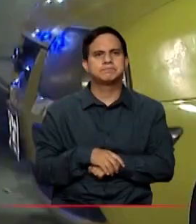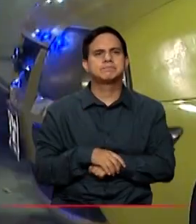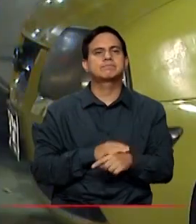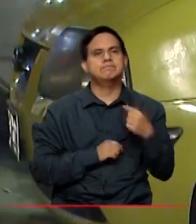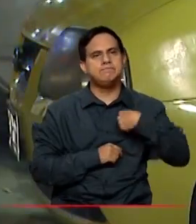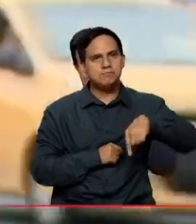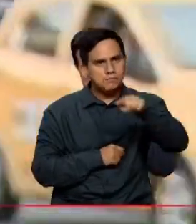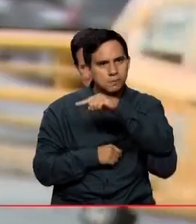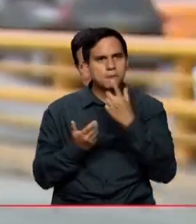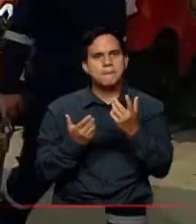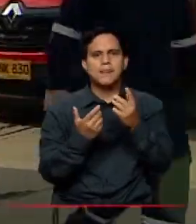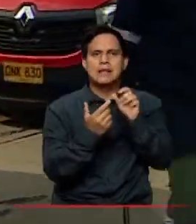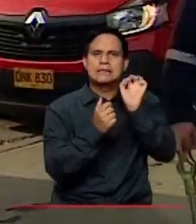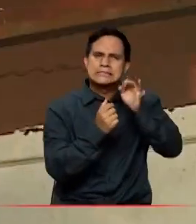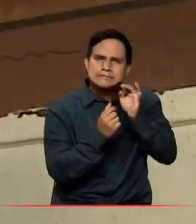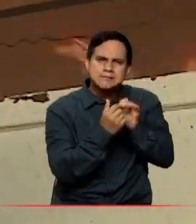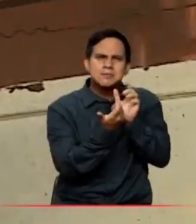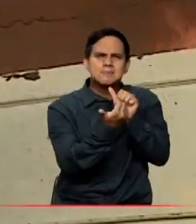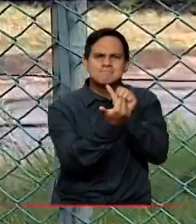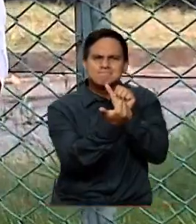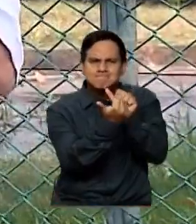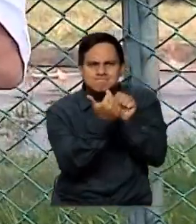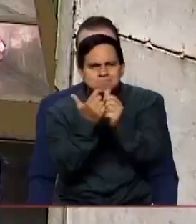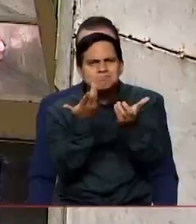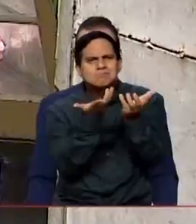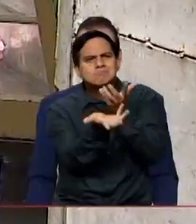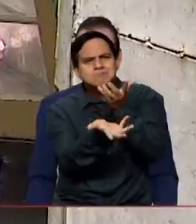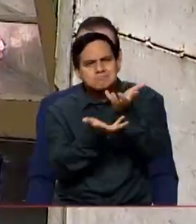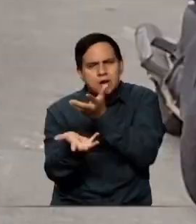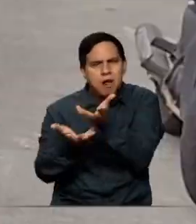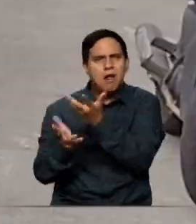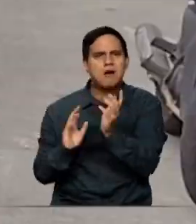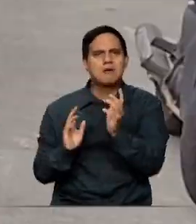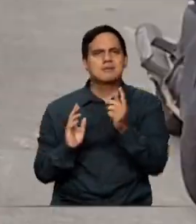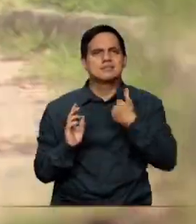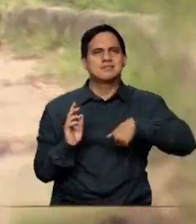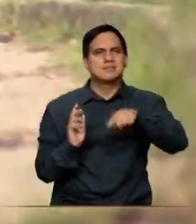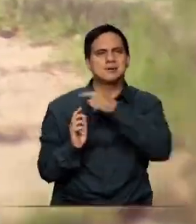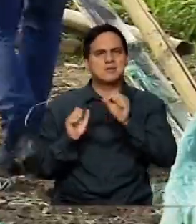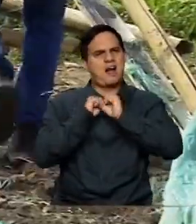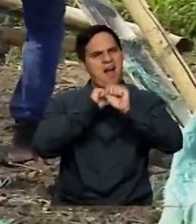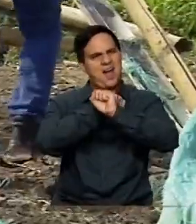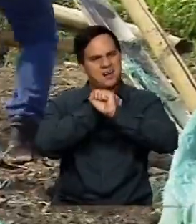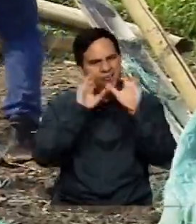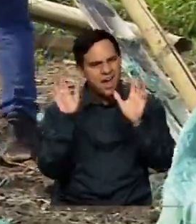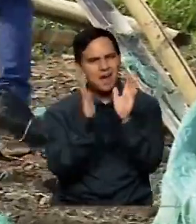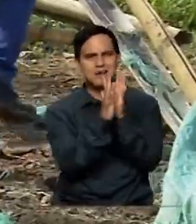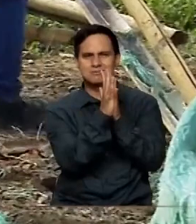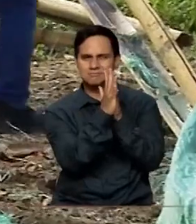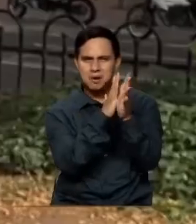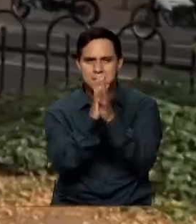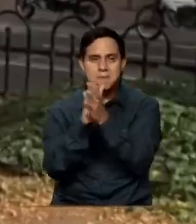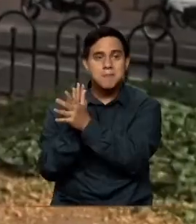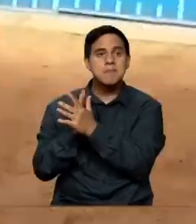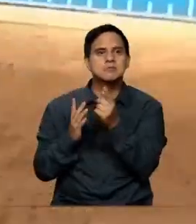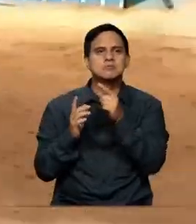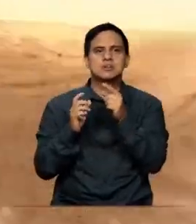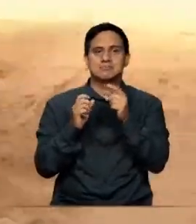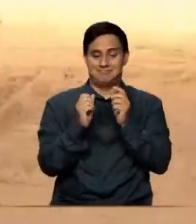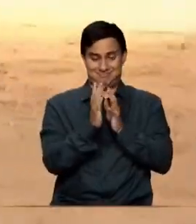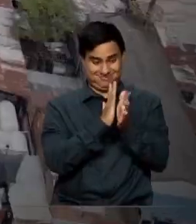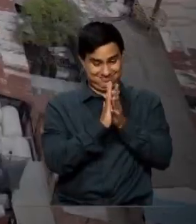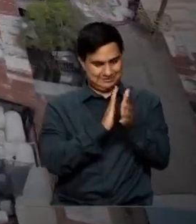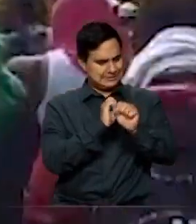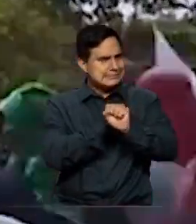la gente, que es un noticiero que trata de una manera fresca, de una manera clara, darle la información a la